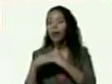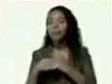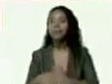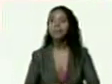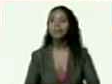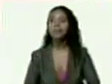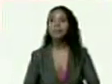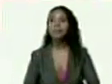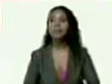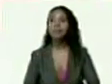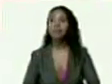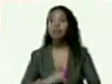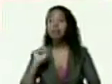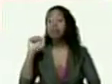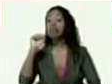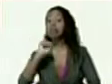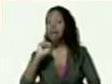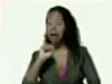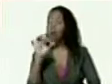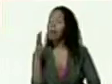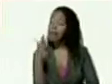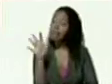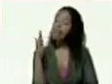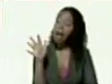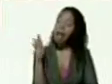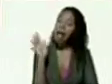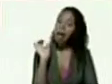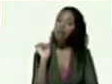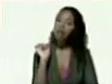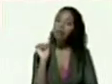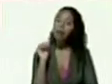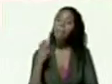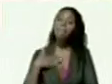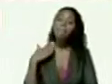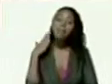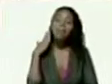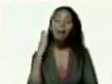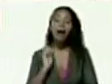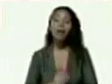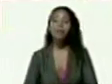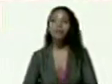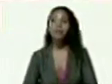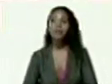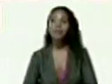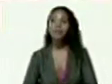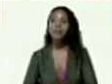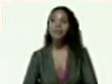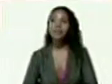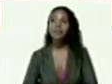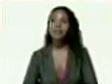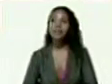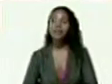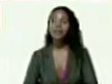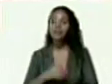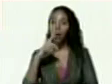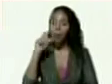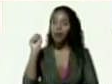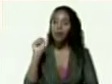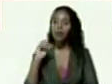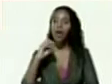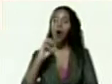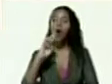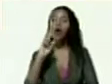mira así nos parecemos mi familia es de Curazao la que habla un papiamento de los Maduro de Orlanda